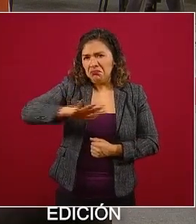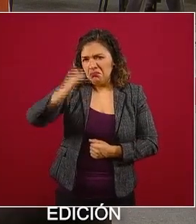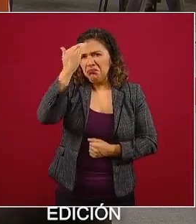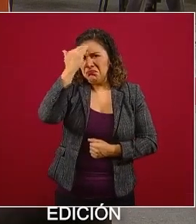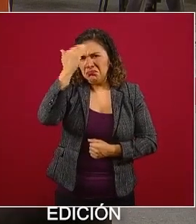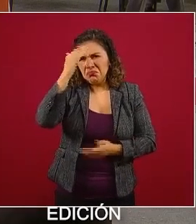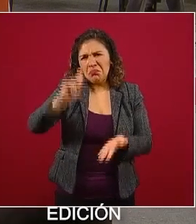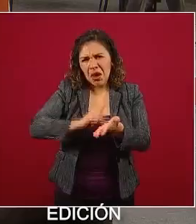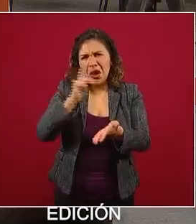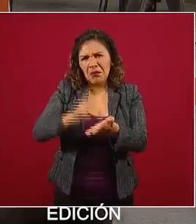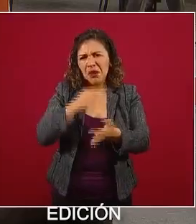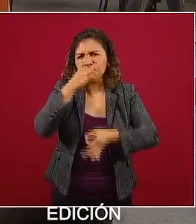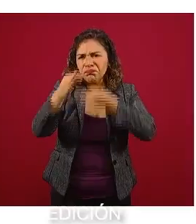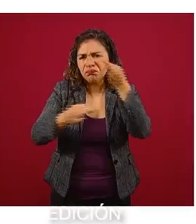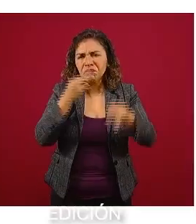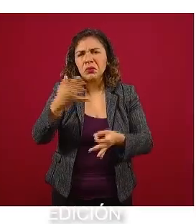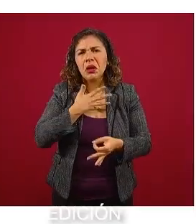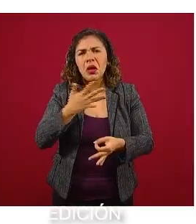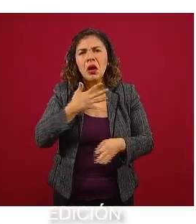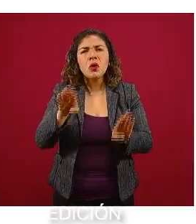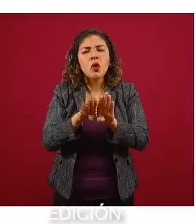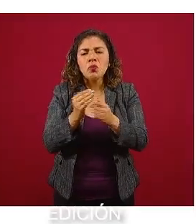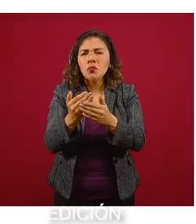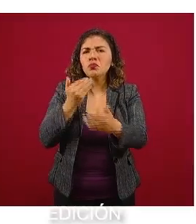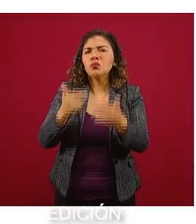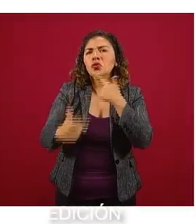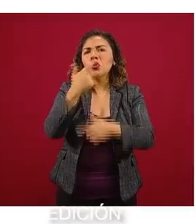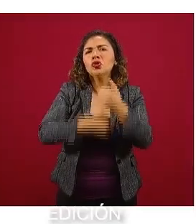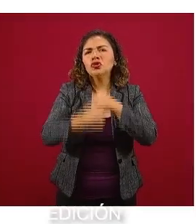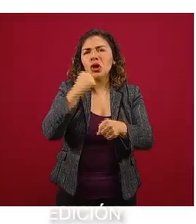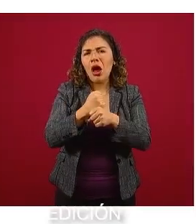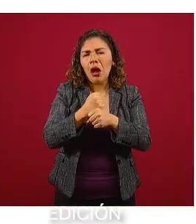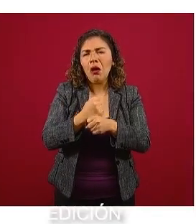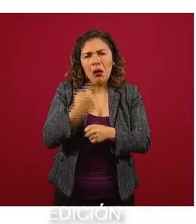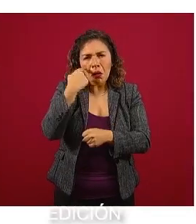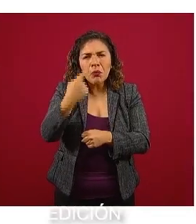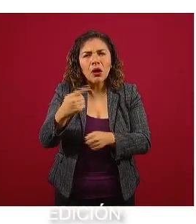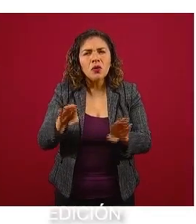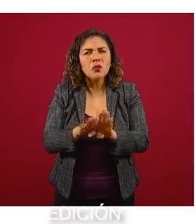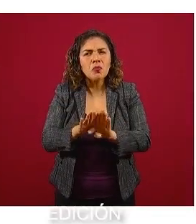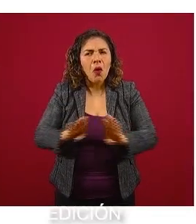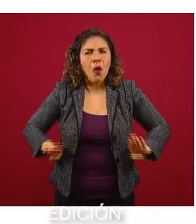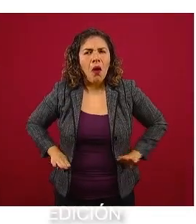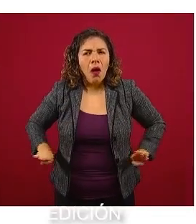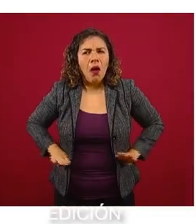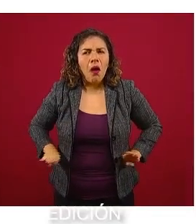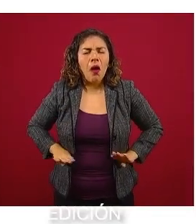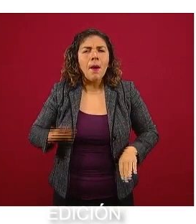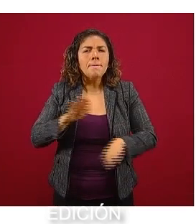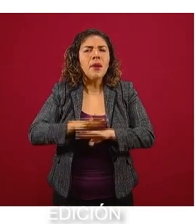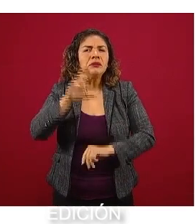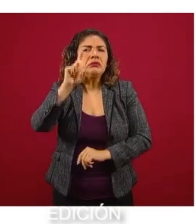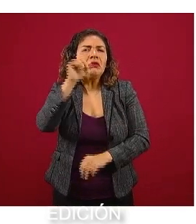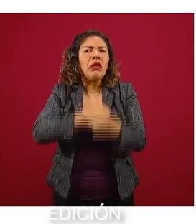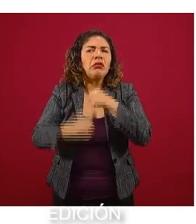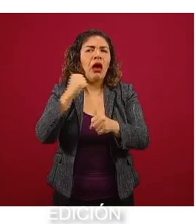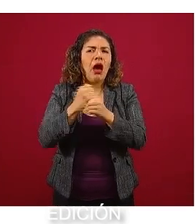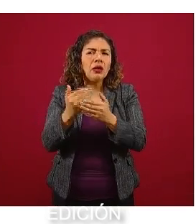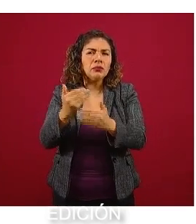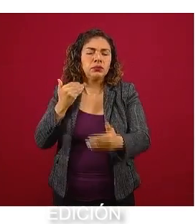estado documentado, insisto, al menos por 12 años, pero la tendencia es desde hace más de 30 años